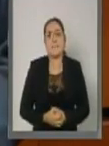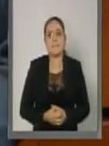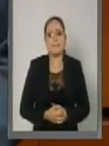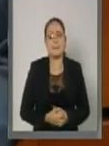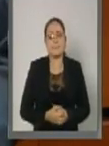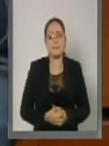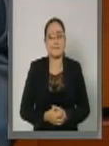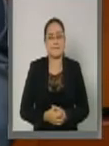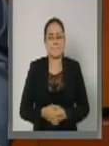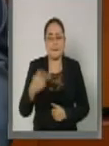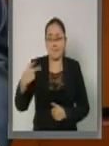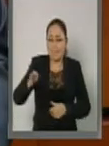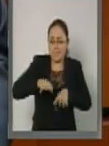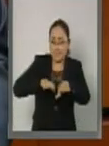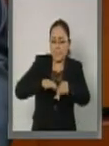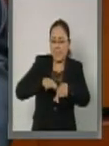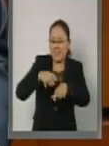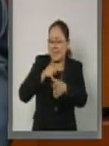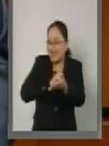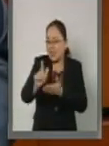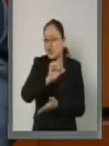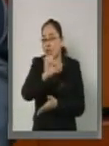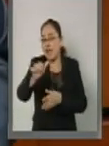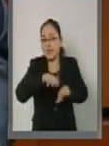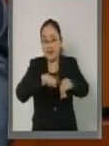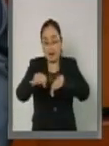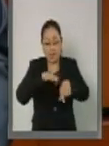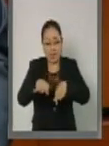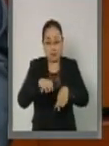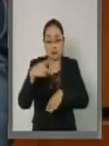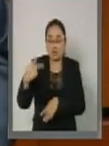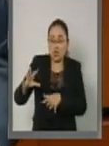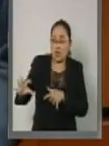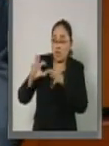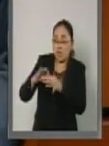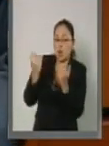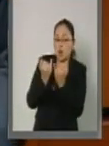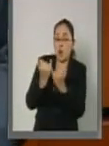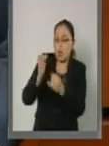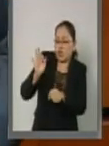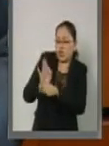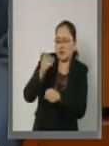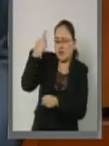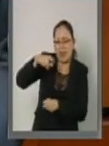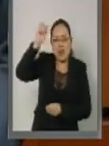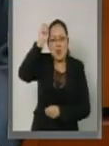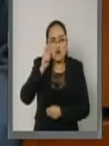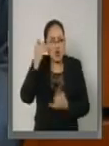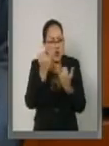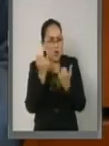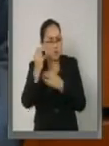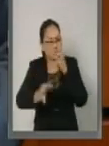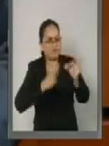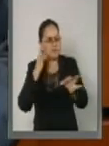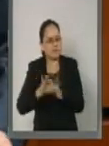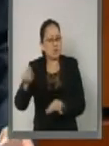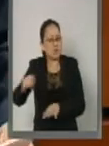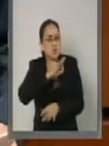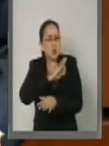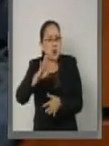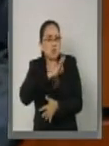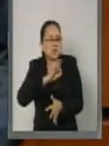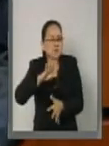Es el derecho al trabajo. También tiene el derecho a un sistema de protección y retiro que les garantice adquirir los recursos